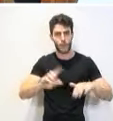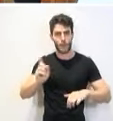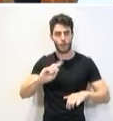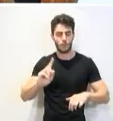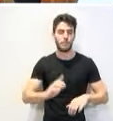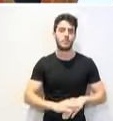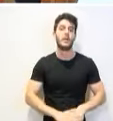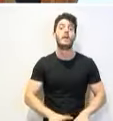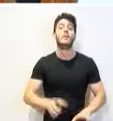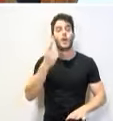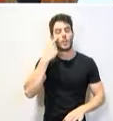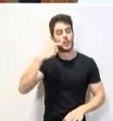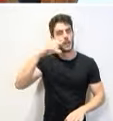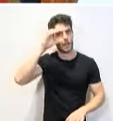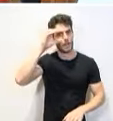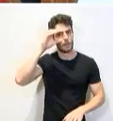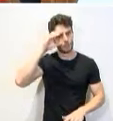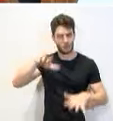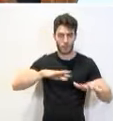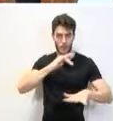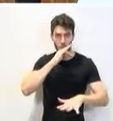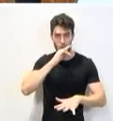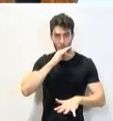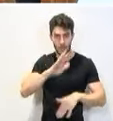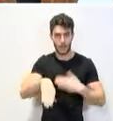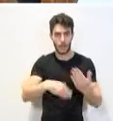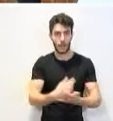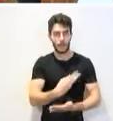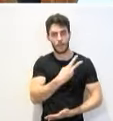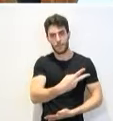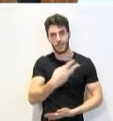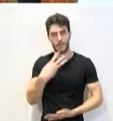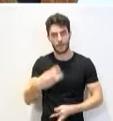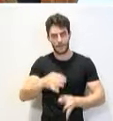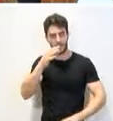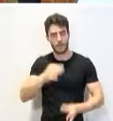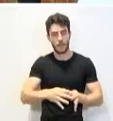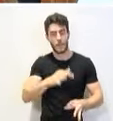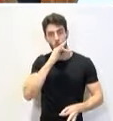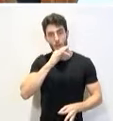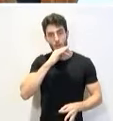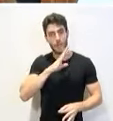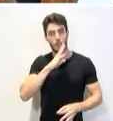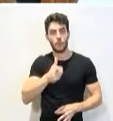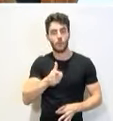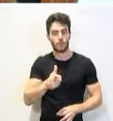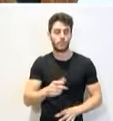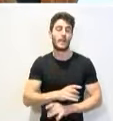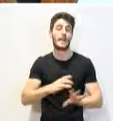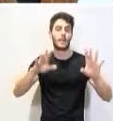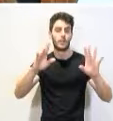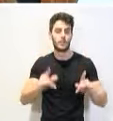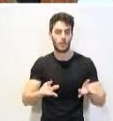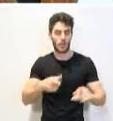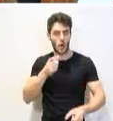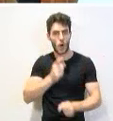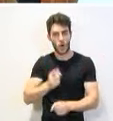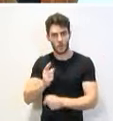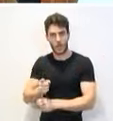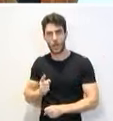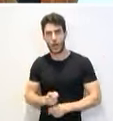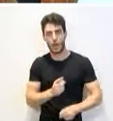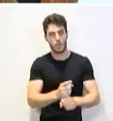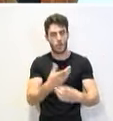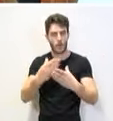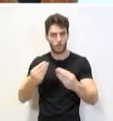Pero, escuchen, no ha entrado en vigor y no entrará hasta el 23 de septiembre. Por tanto, desde luego, hay una serie de obligaciones que van a